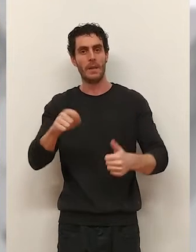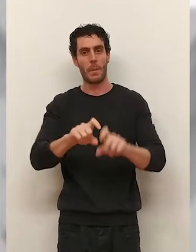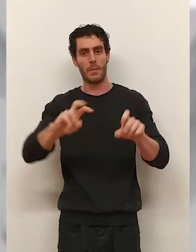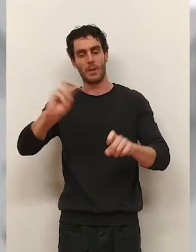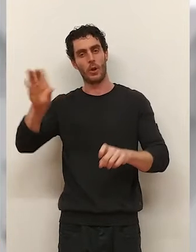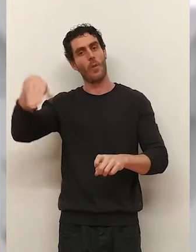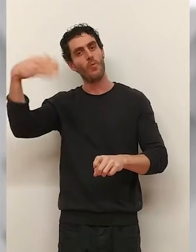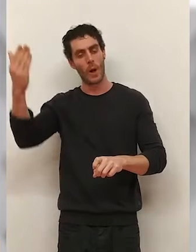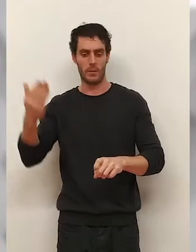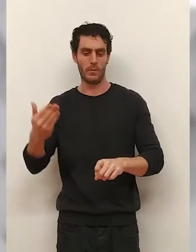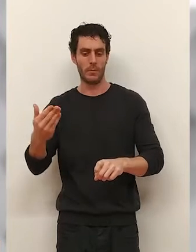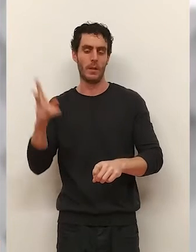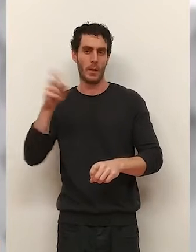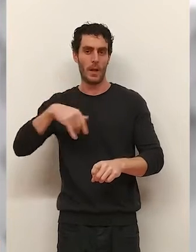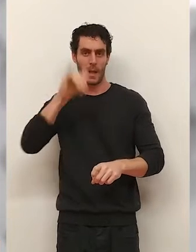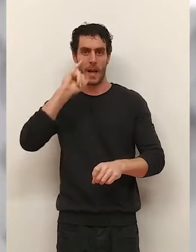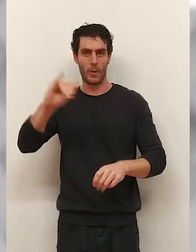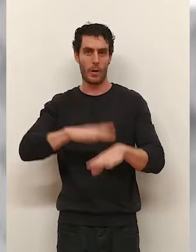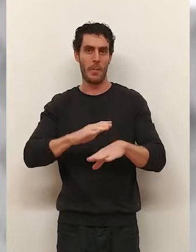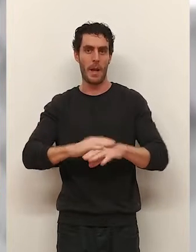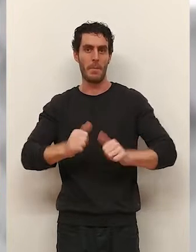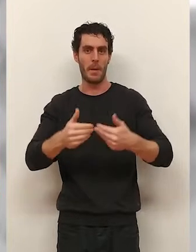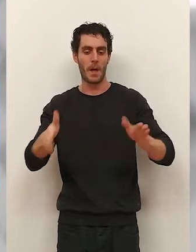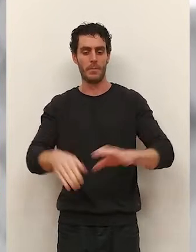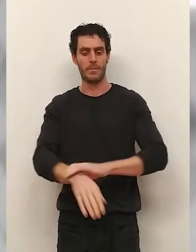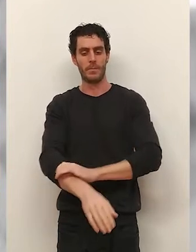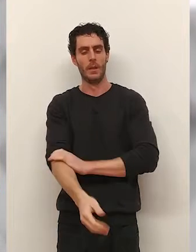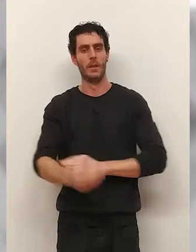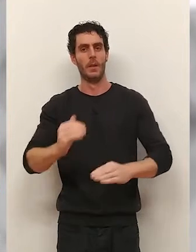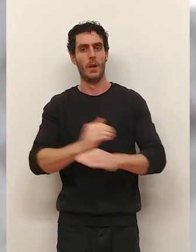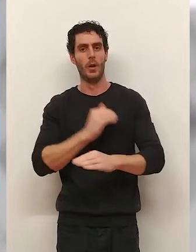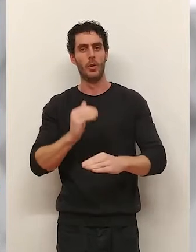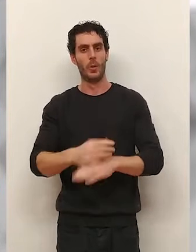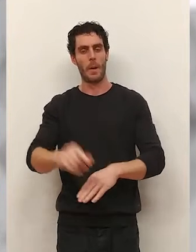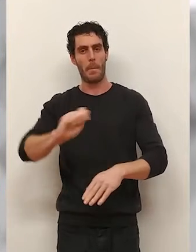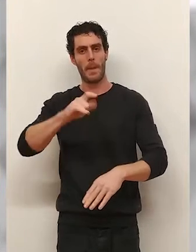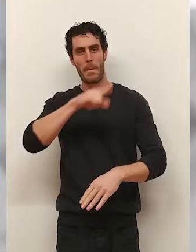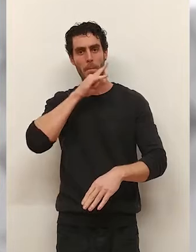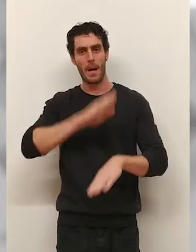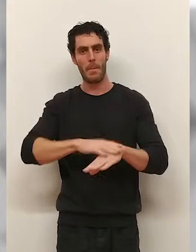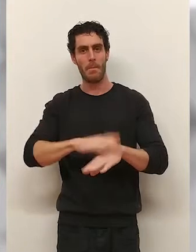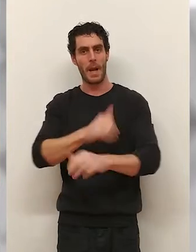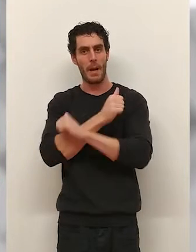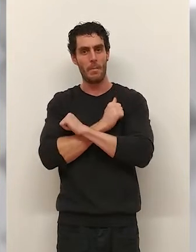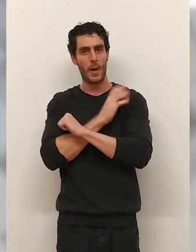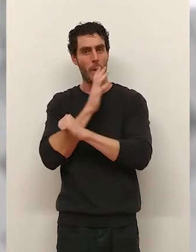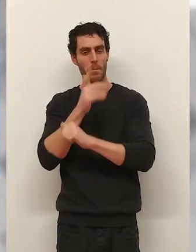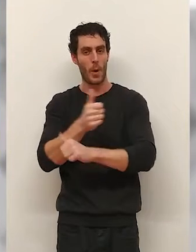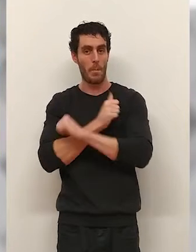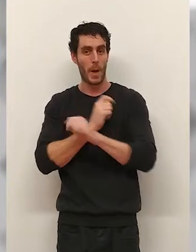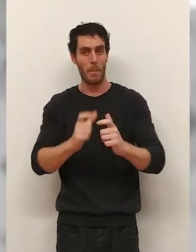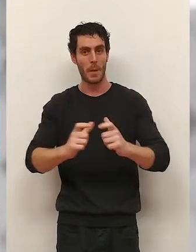y otras empresas también incluso de fuera que van llegar a La Rioja. De octubre no fue un buen mes para el empleo en la comunidad. La cifra de parados